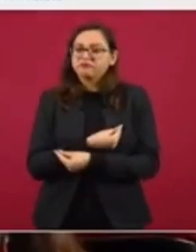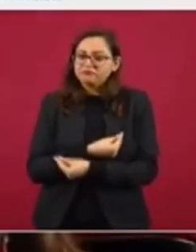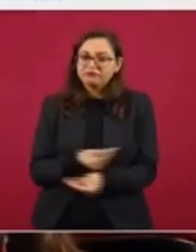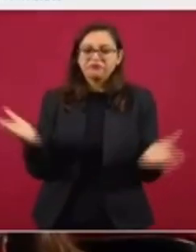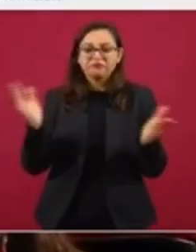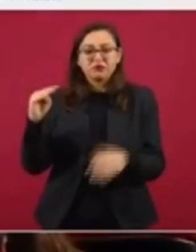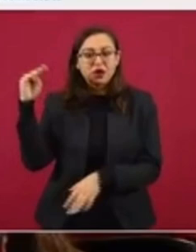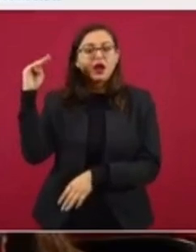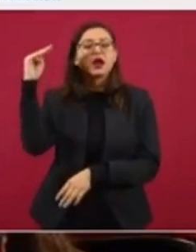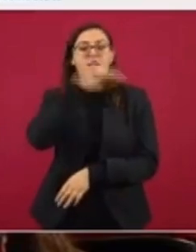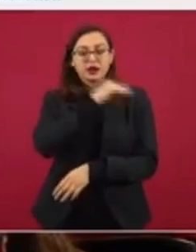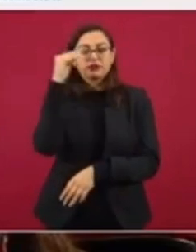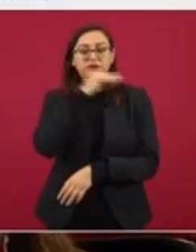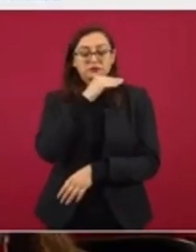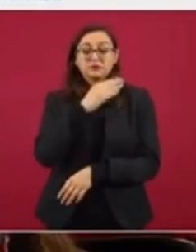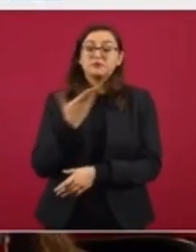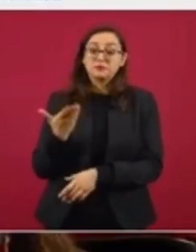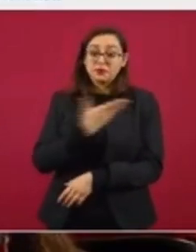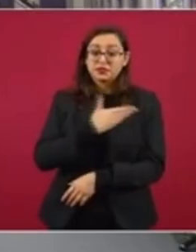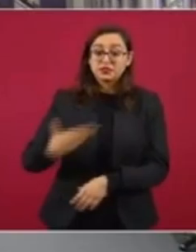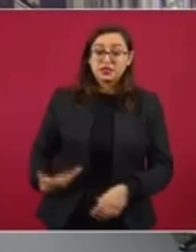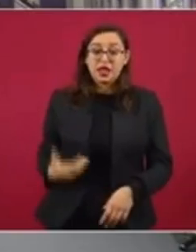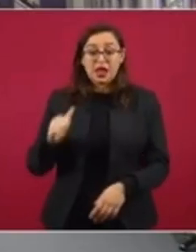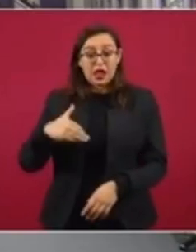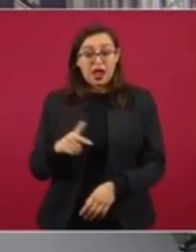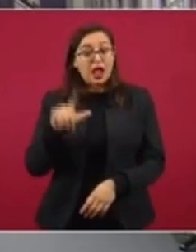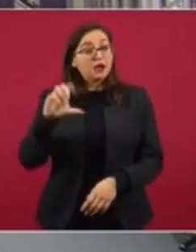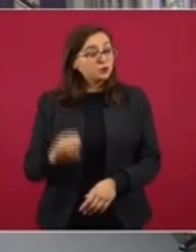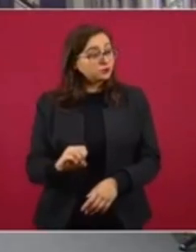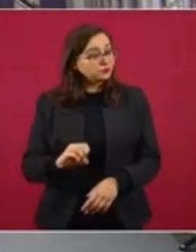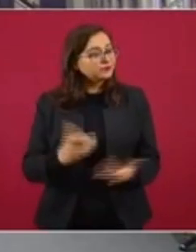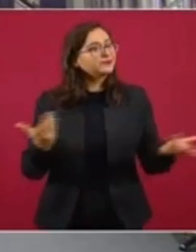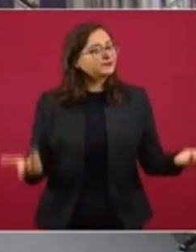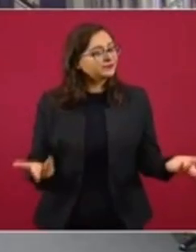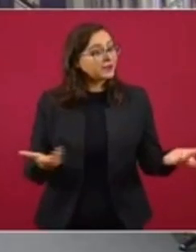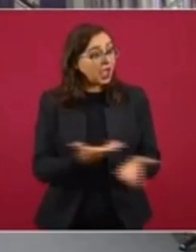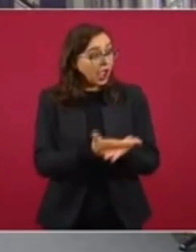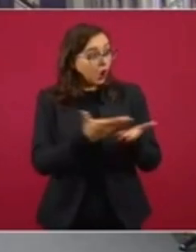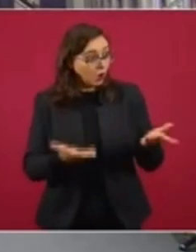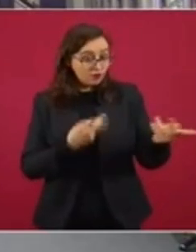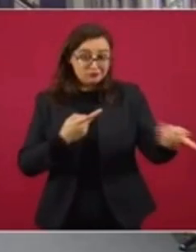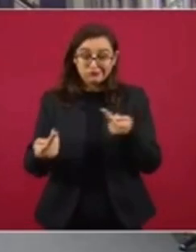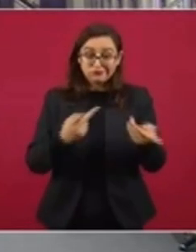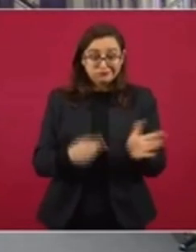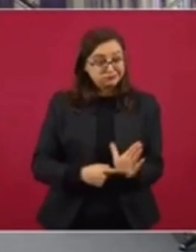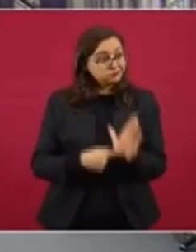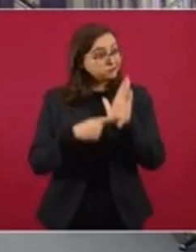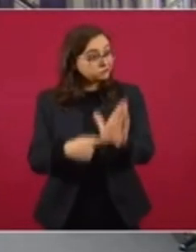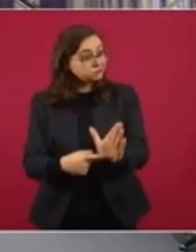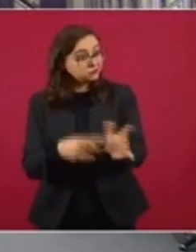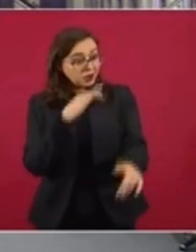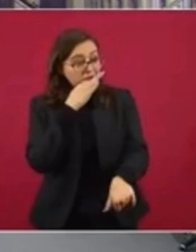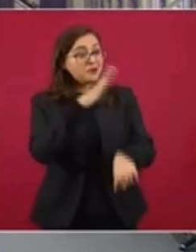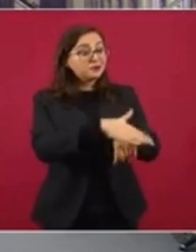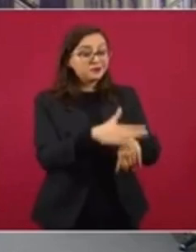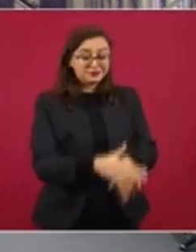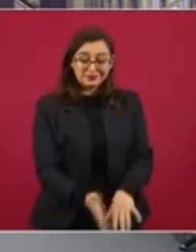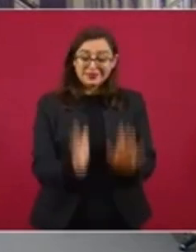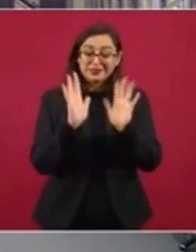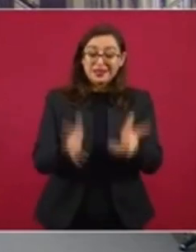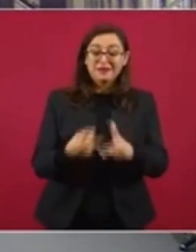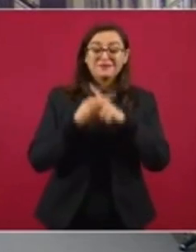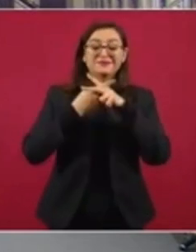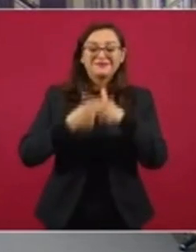así lo dijo el presidente López Obrador. Presidente, pues hoy, con el plan que nos acaban de presentar, pues estamos a vísperas de que